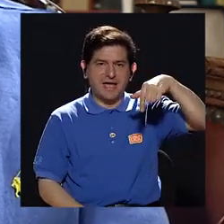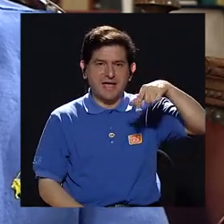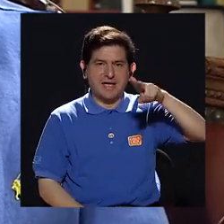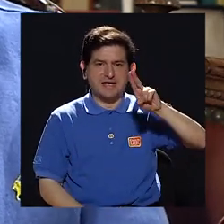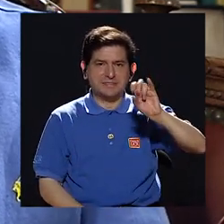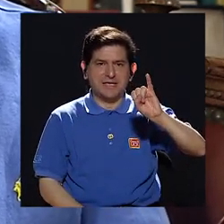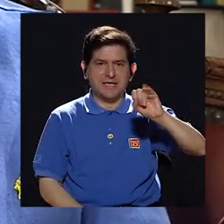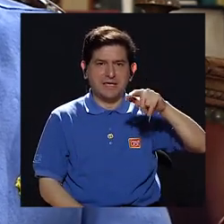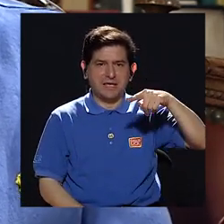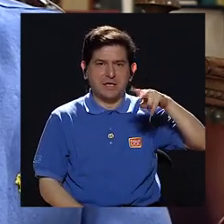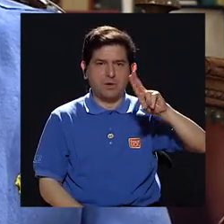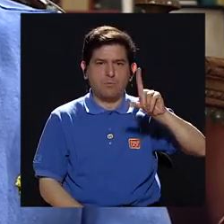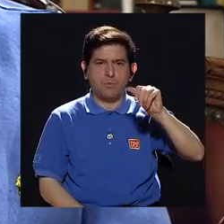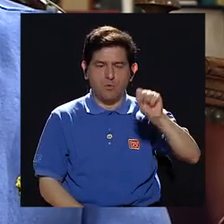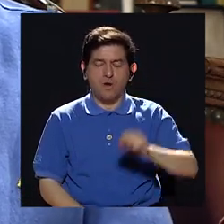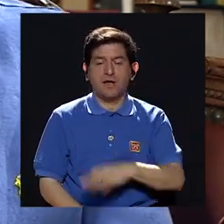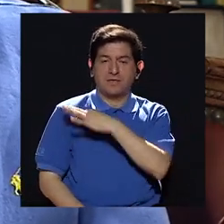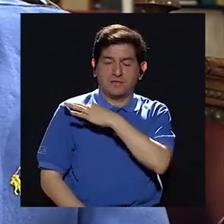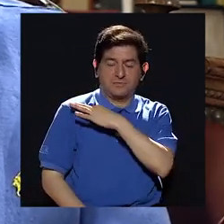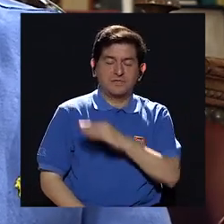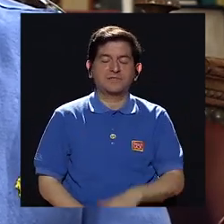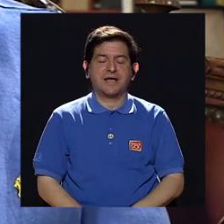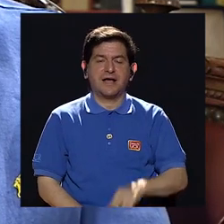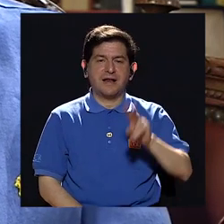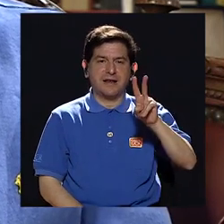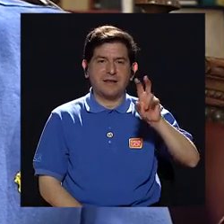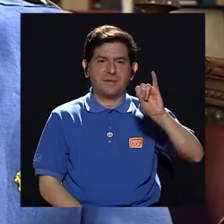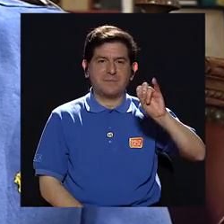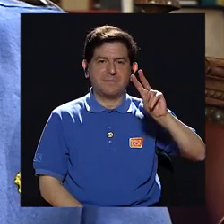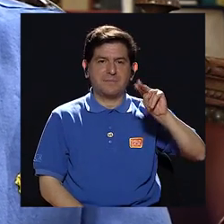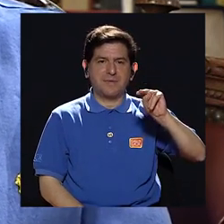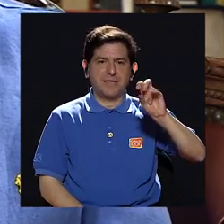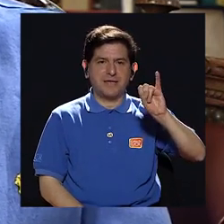por Vinicio Cerezo yo le digo a Daniel Ortega